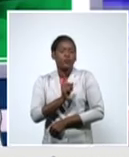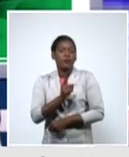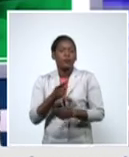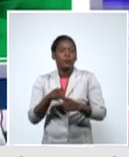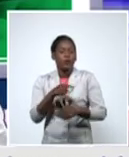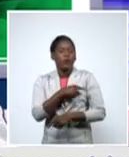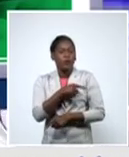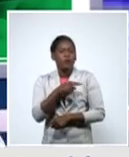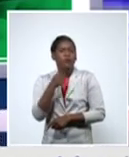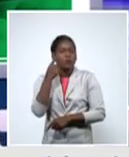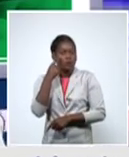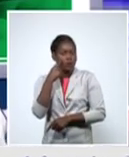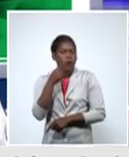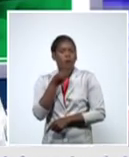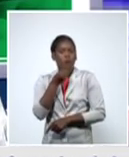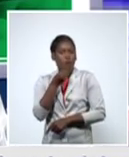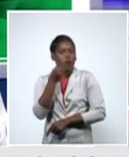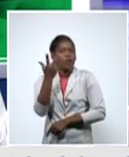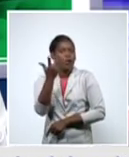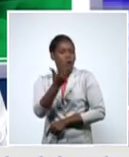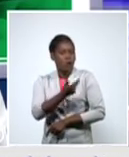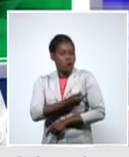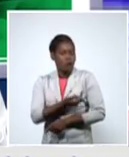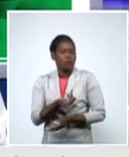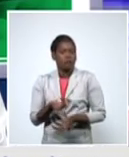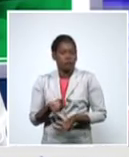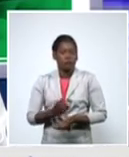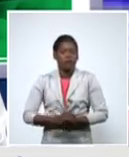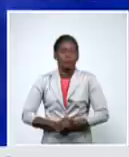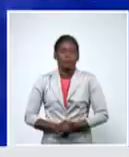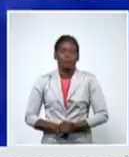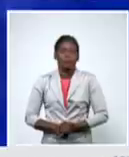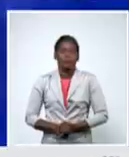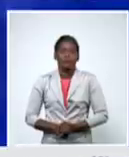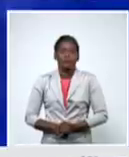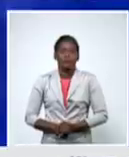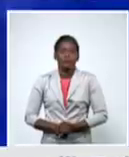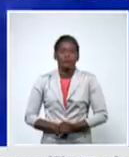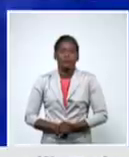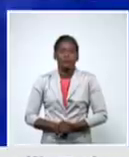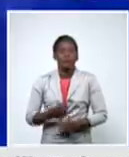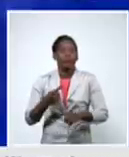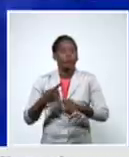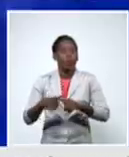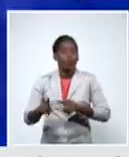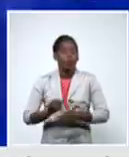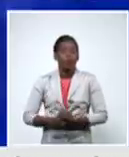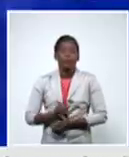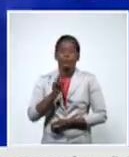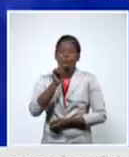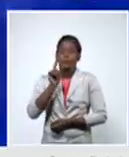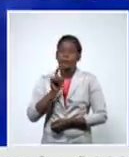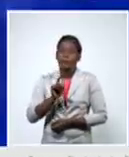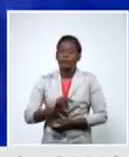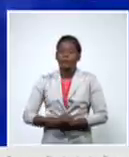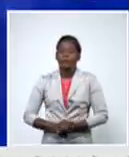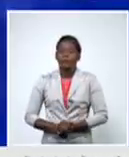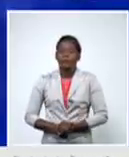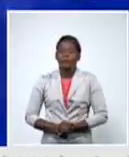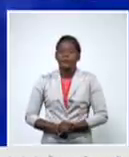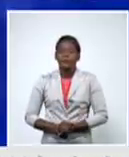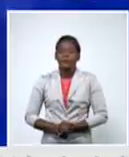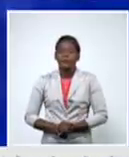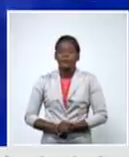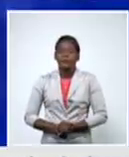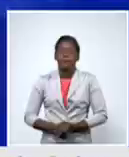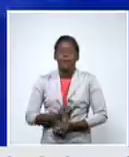que pueda tener la vacuna esa es la situación Pepe bueno hay otra pregunta las personas